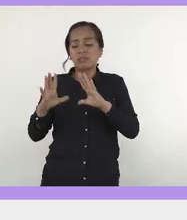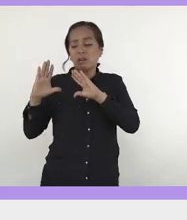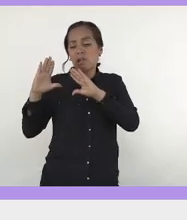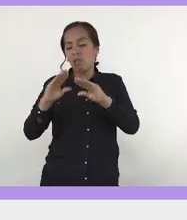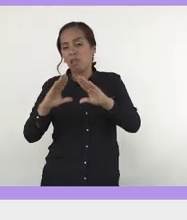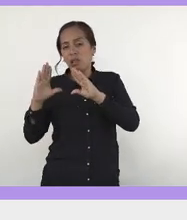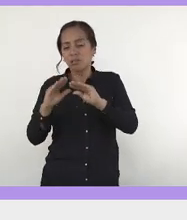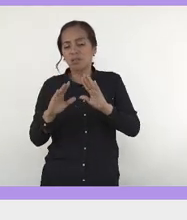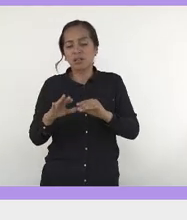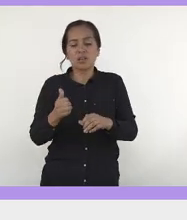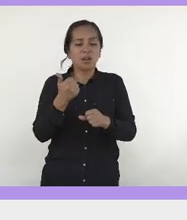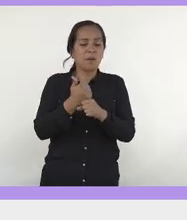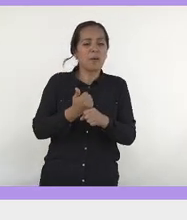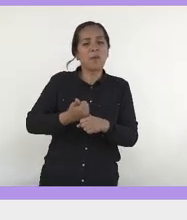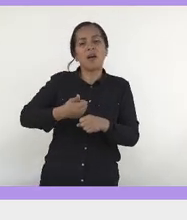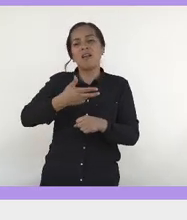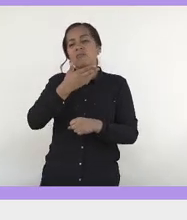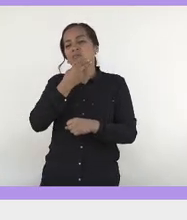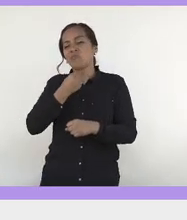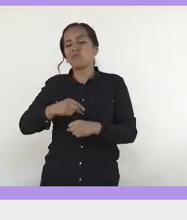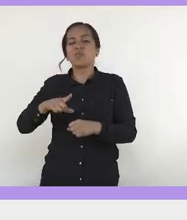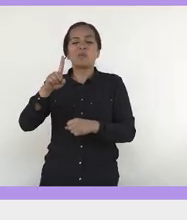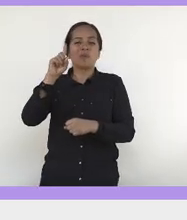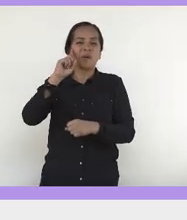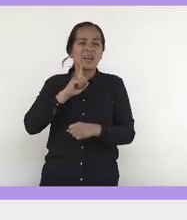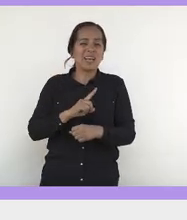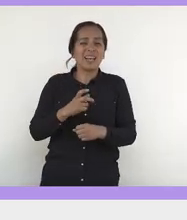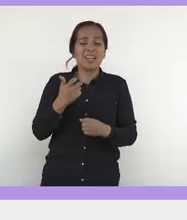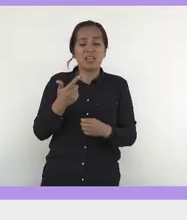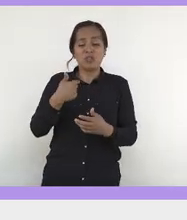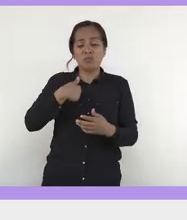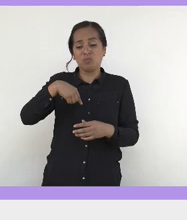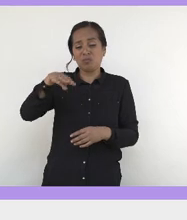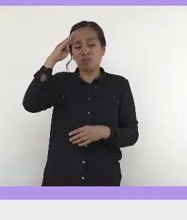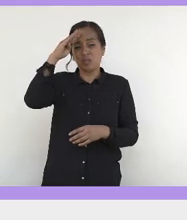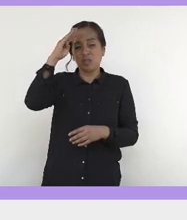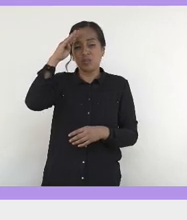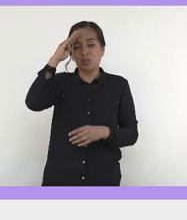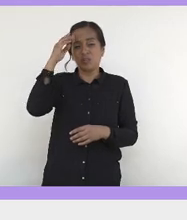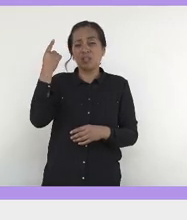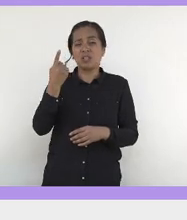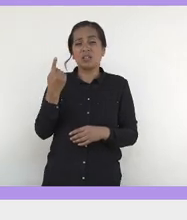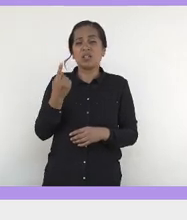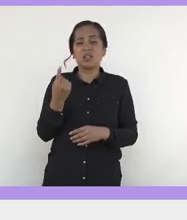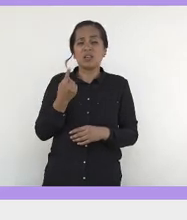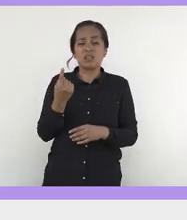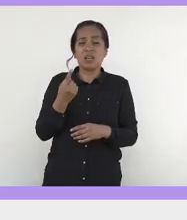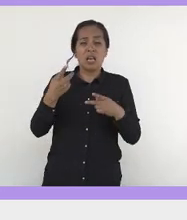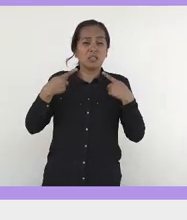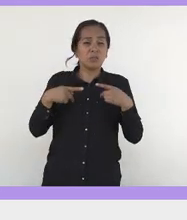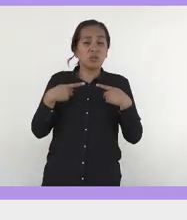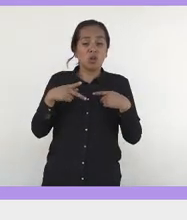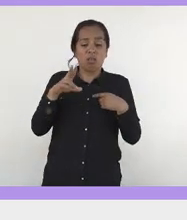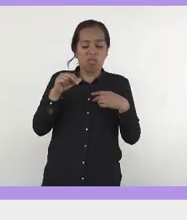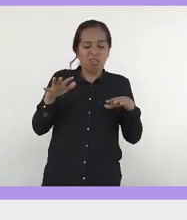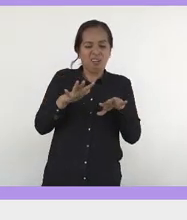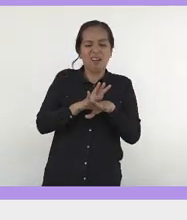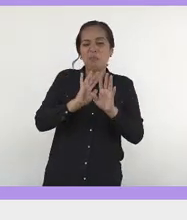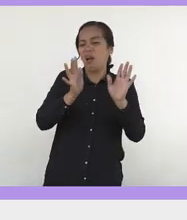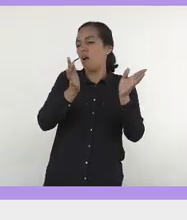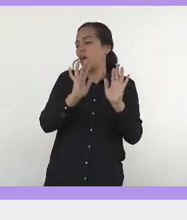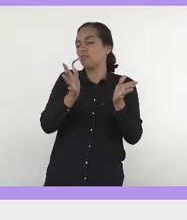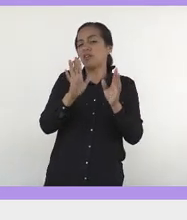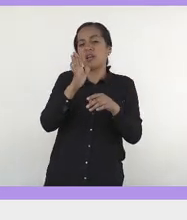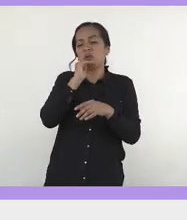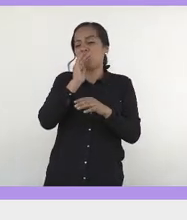mi abuelo y mi abuelo, y uno creería que la gente no cambia, o que no